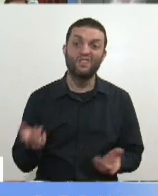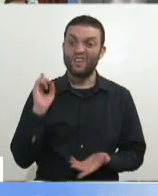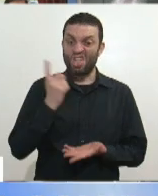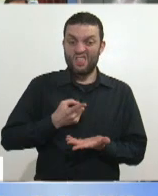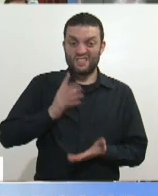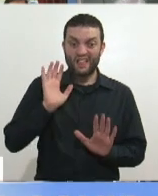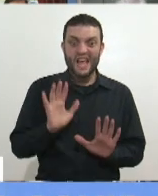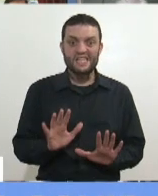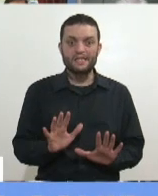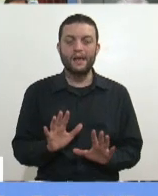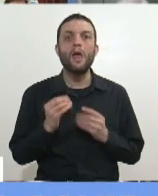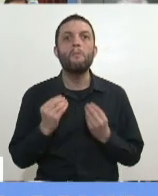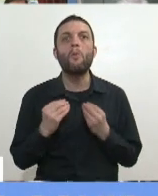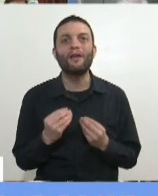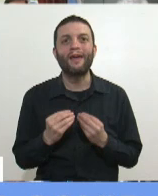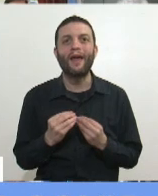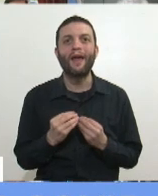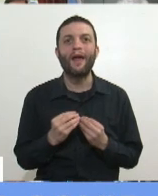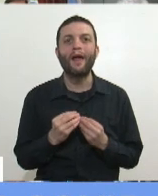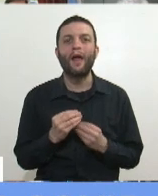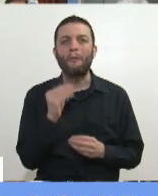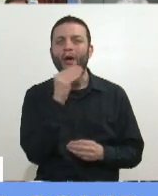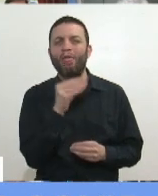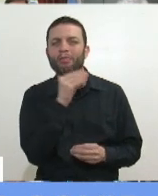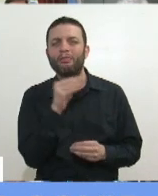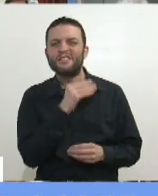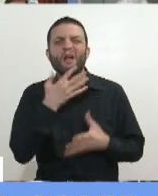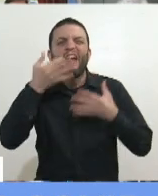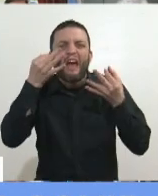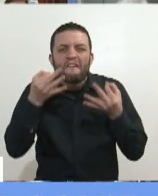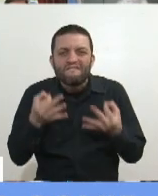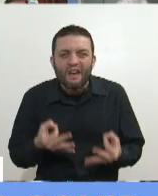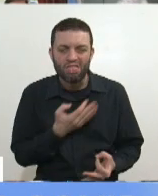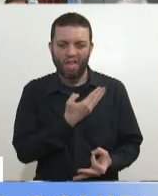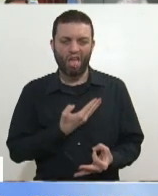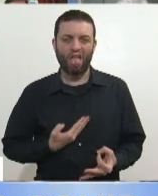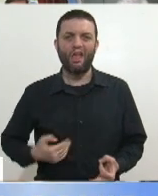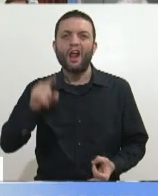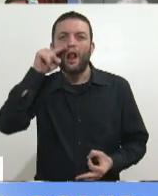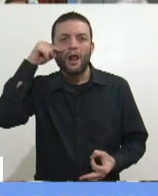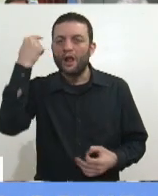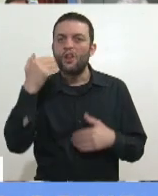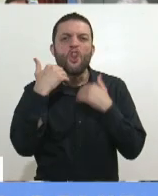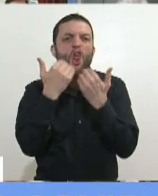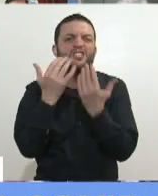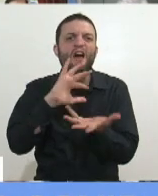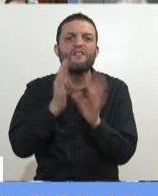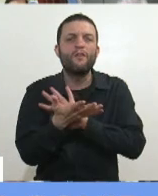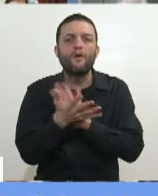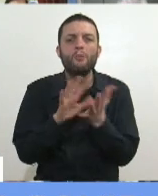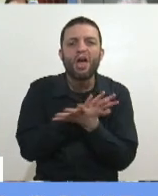gobierno que no supo resolver los problemas que enfrentó. No solamente la pandemia.